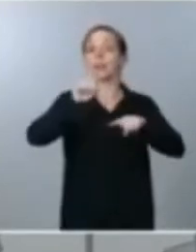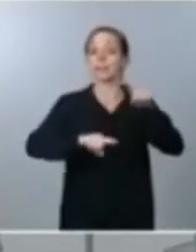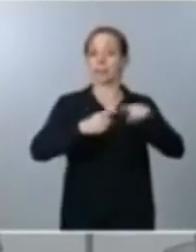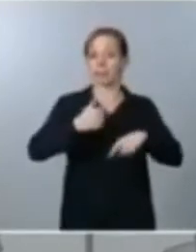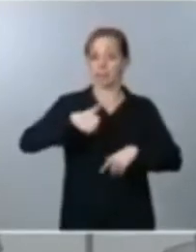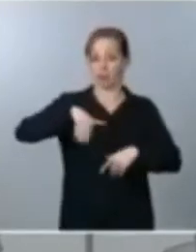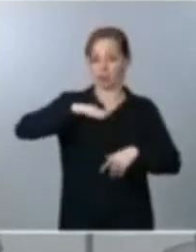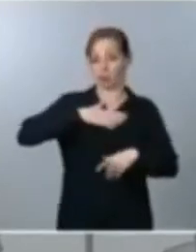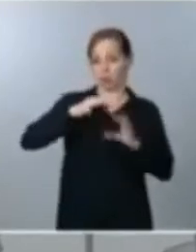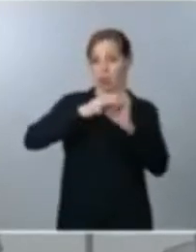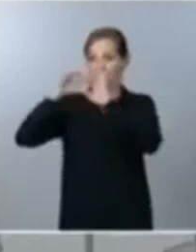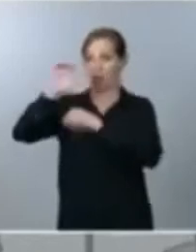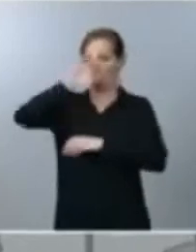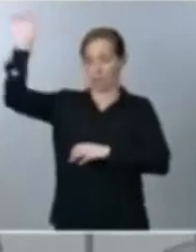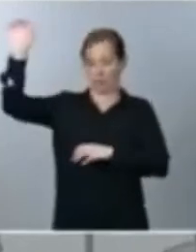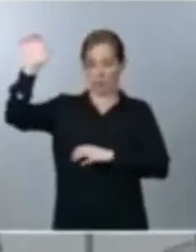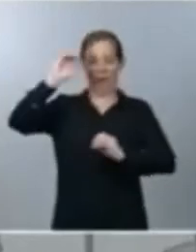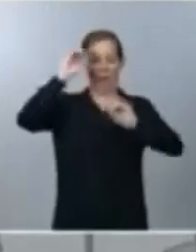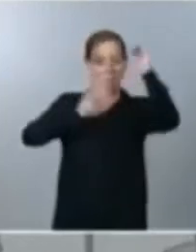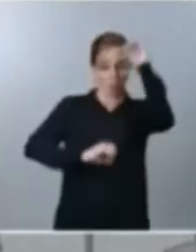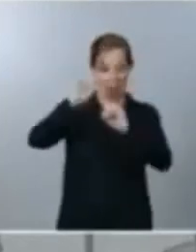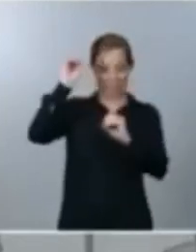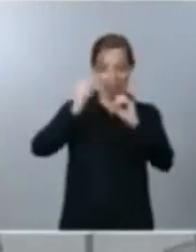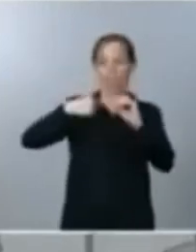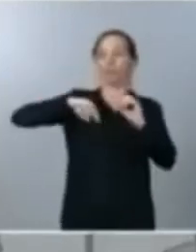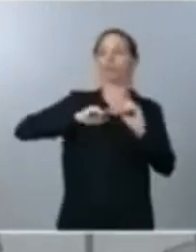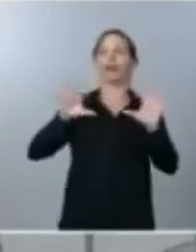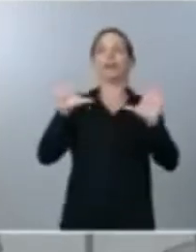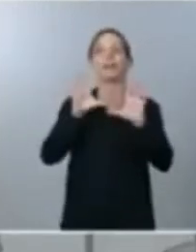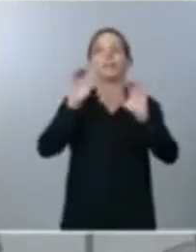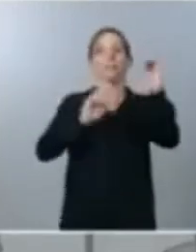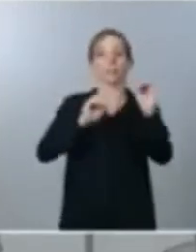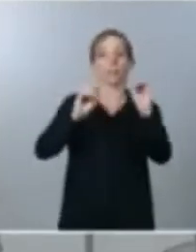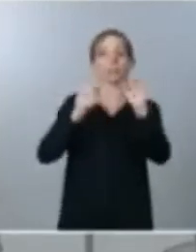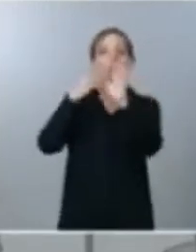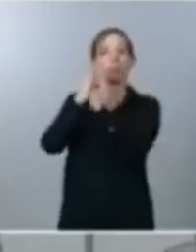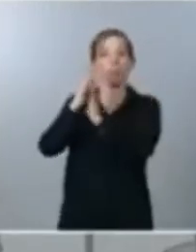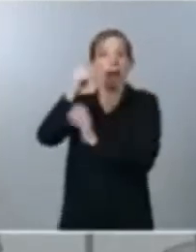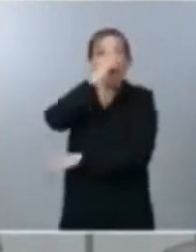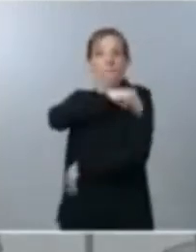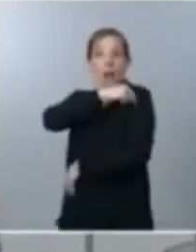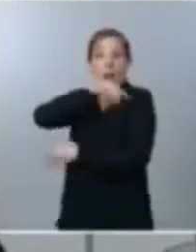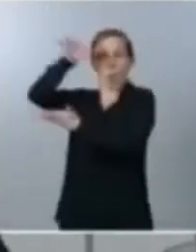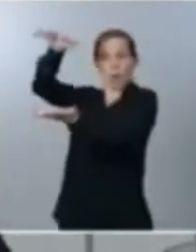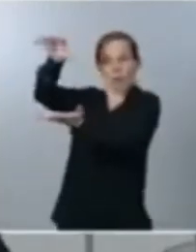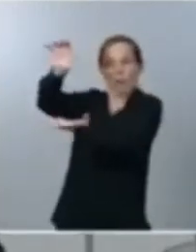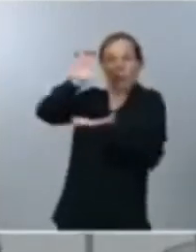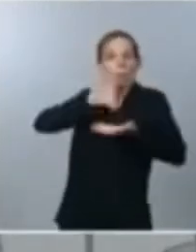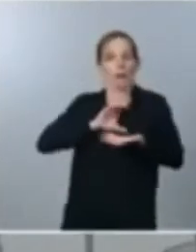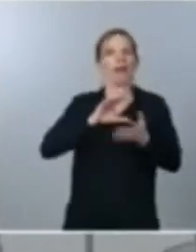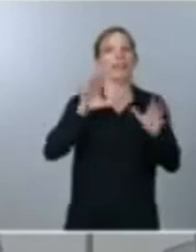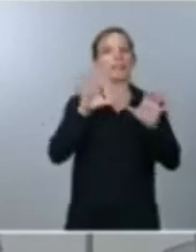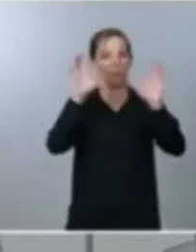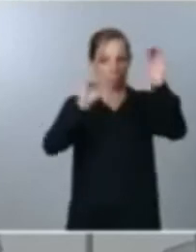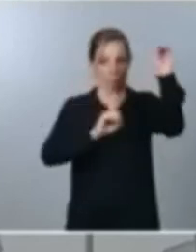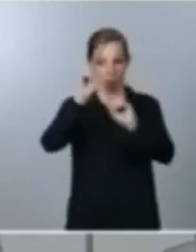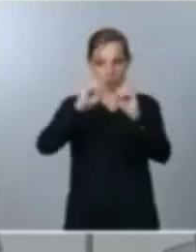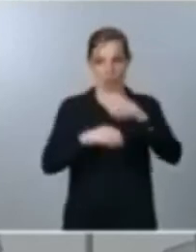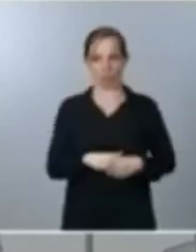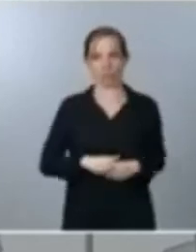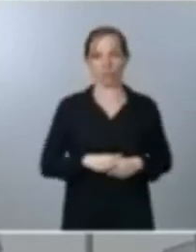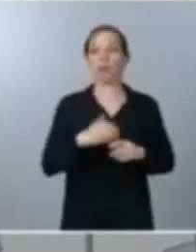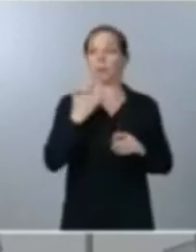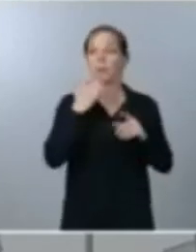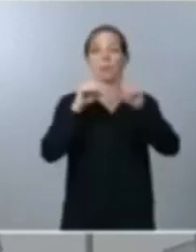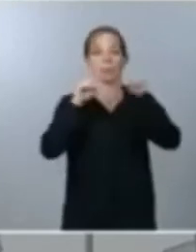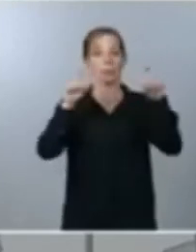Europea ese es el 10% y por tanto el 10% de esas vacunas llegarán a España en el caso de la vacuna de Pfizer pues efectivamente